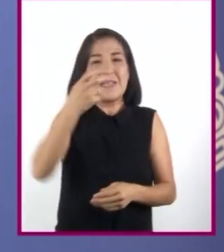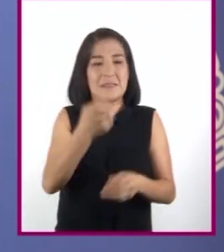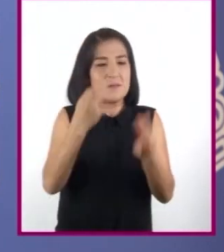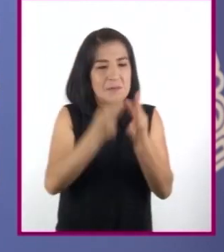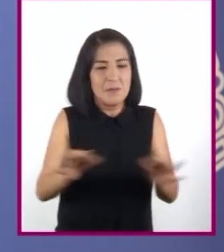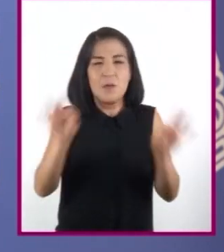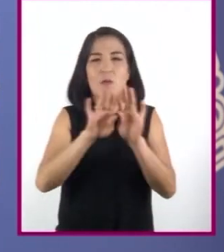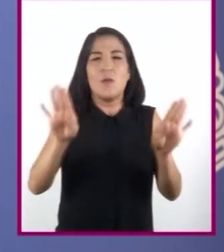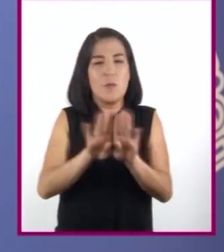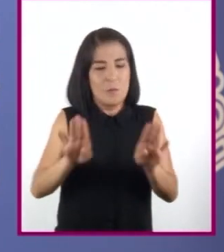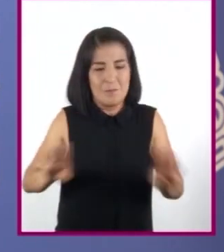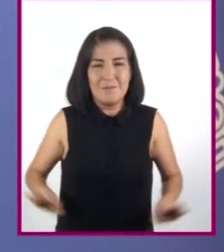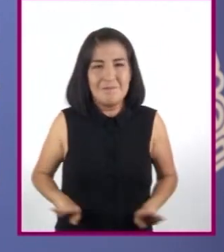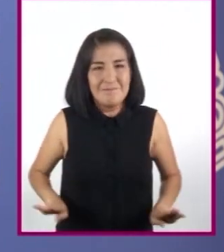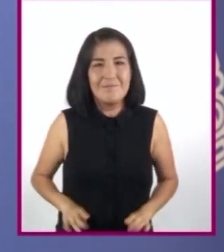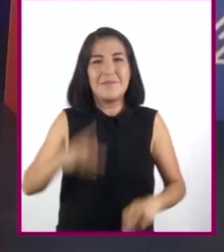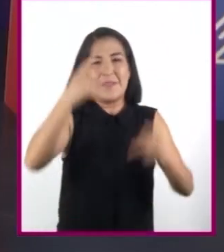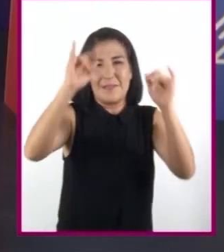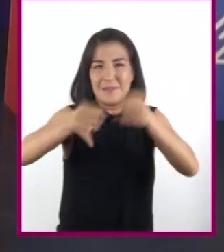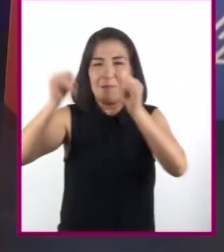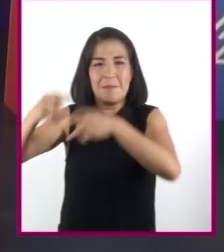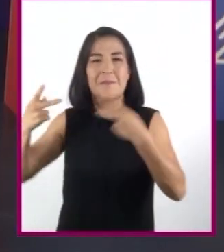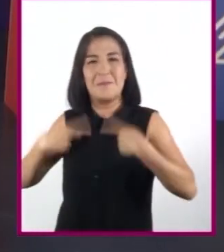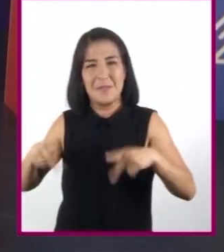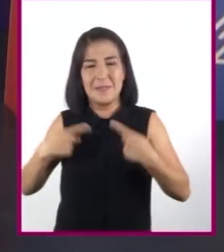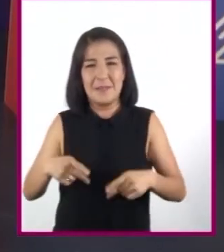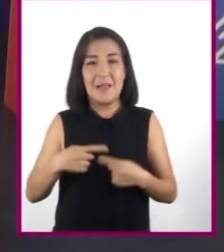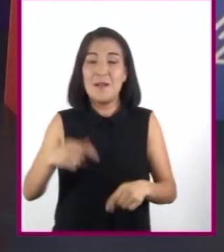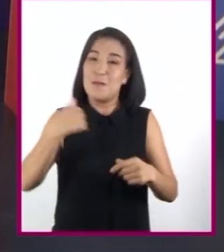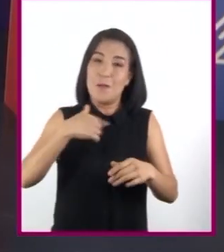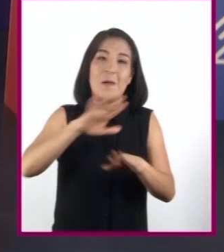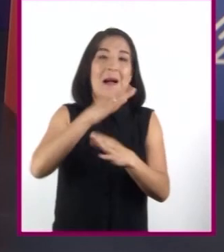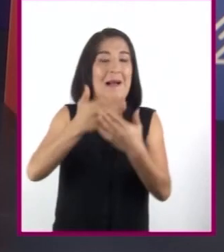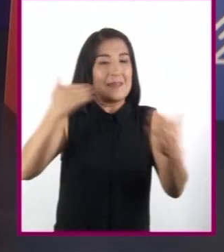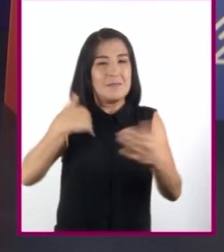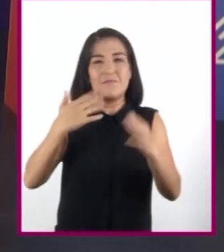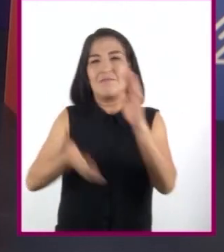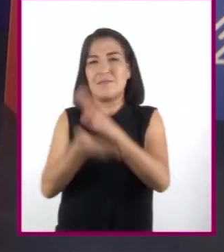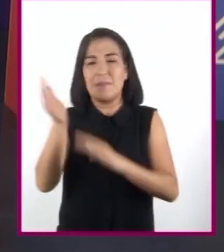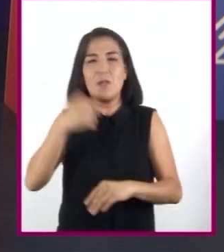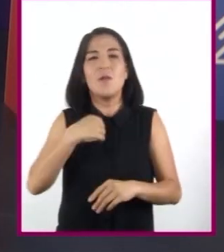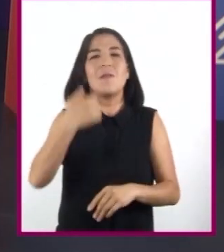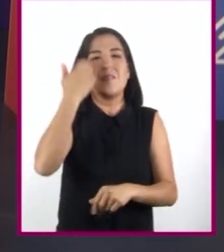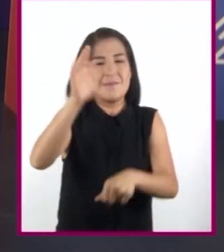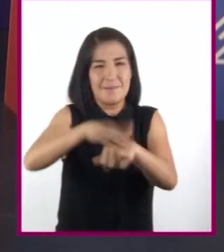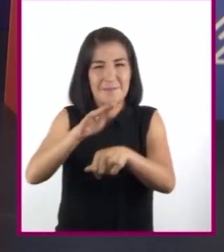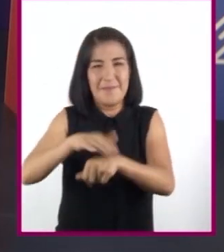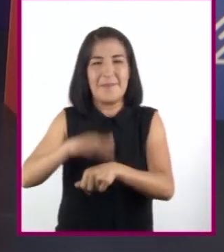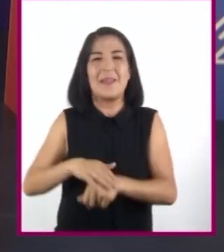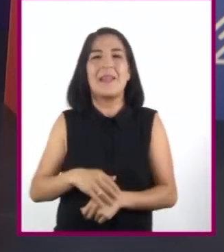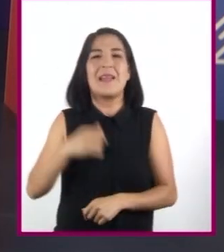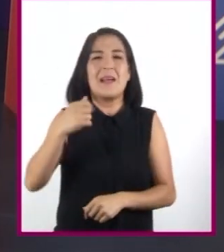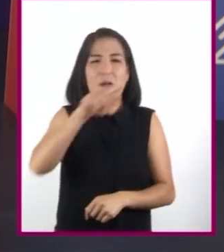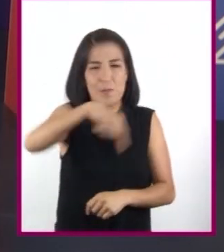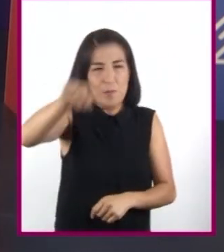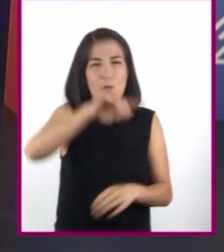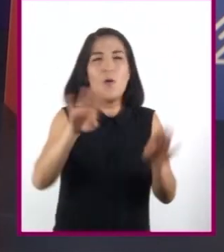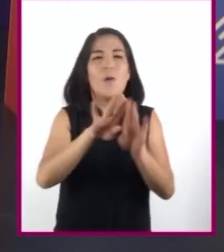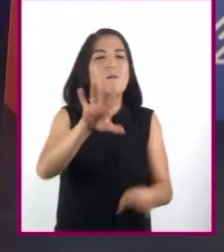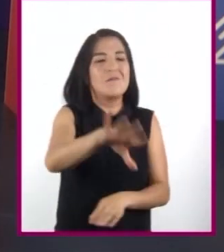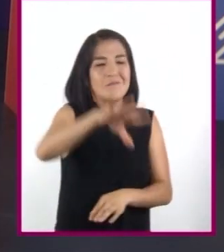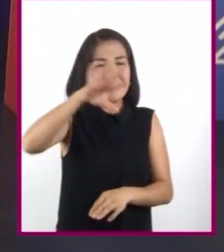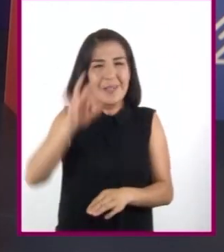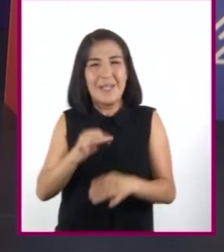esencia y personalidad de las personas. Antes de despedirme, quiero proponerles un reto. Elijan un cuento de algún